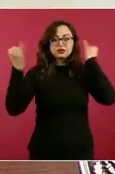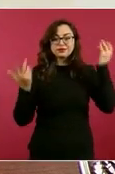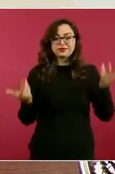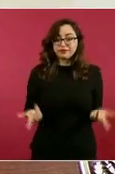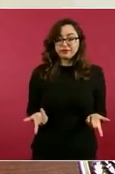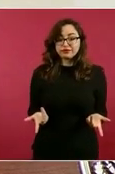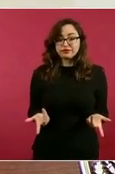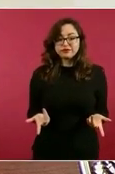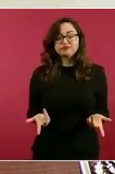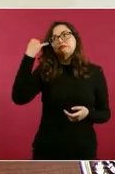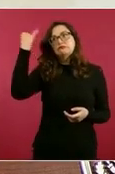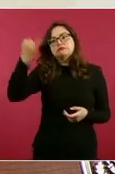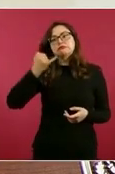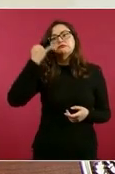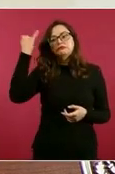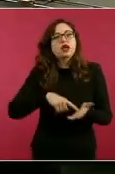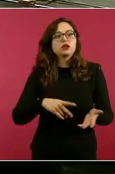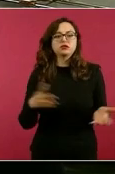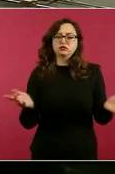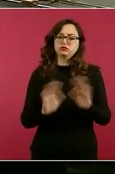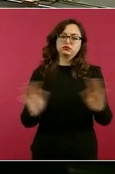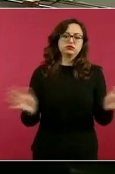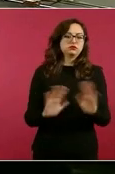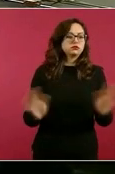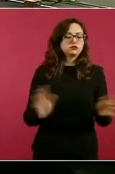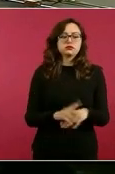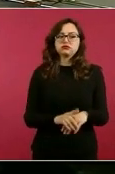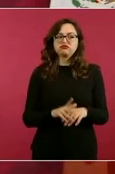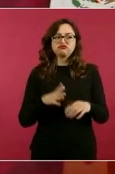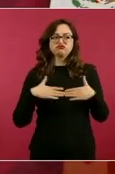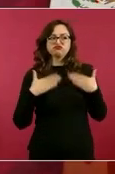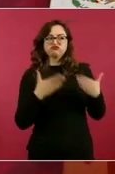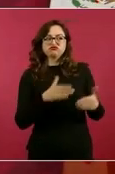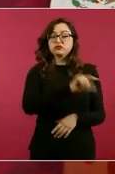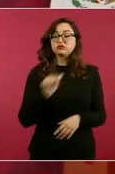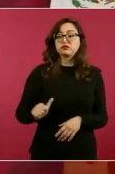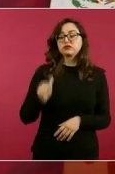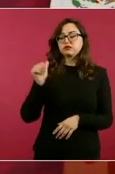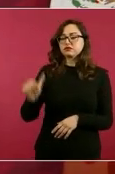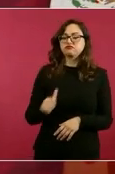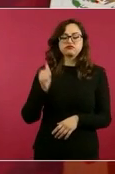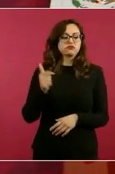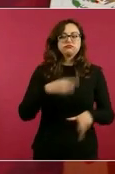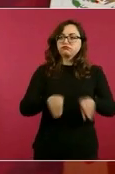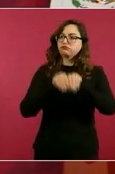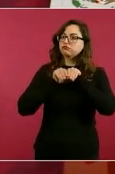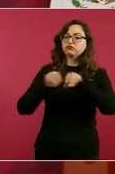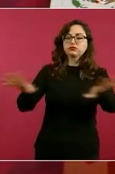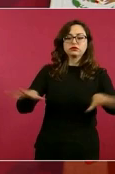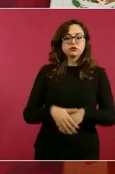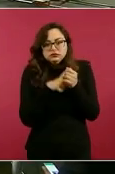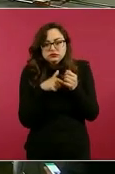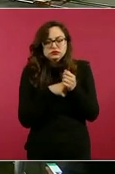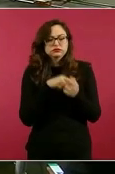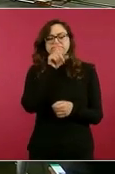para la especulación, las conjeturas, para la mala fe de los adversarios nuestros. ¿Qué tenemos nosotros que estar ocultando